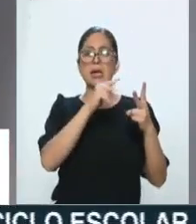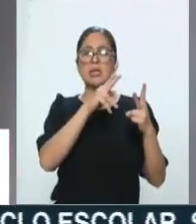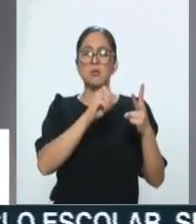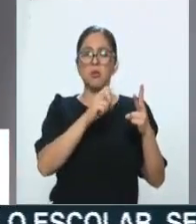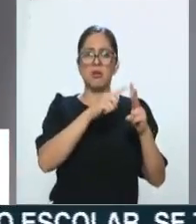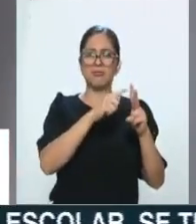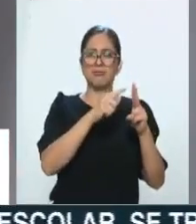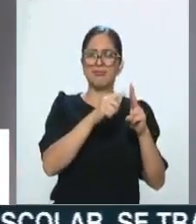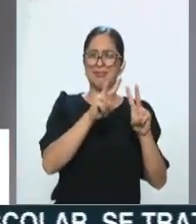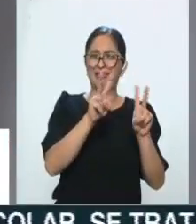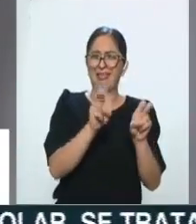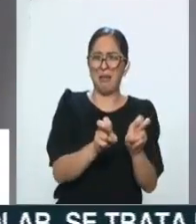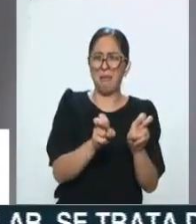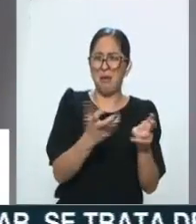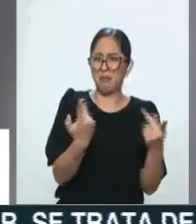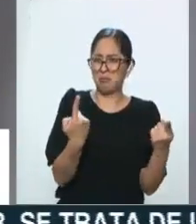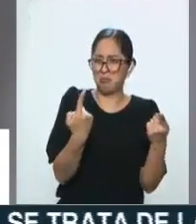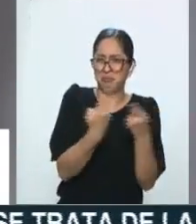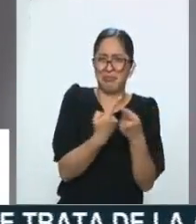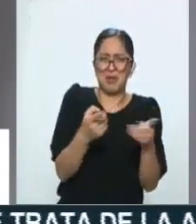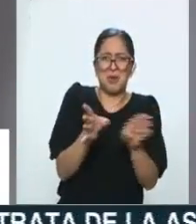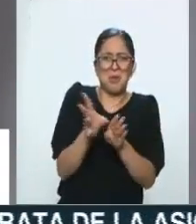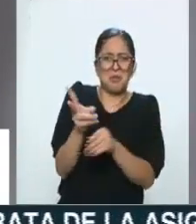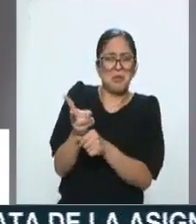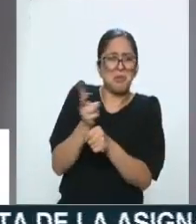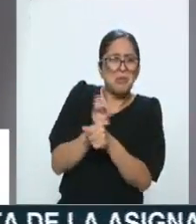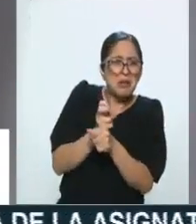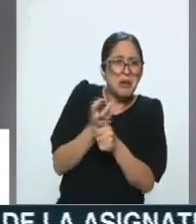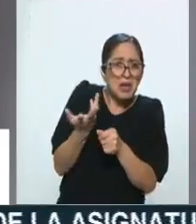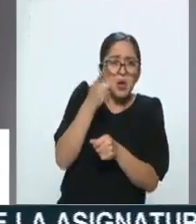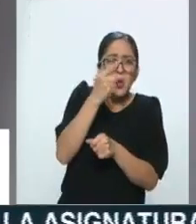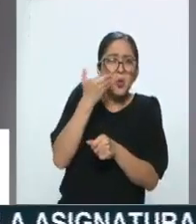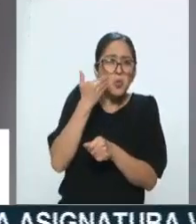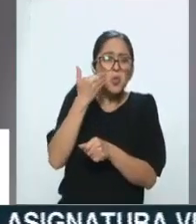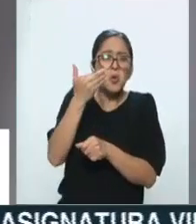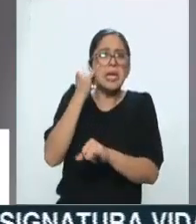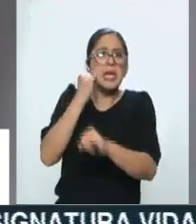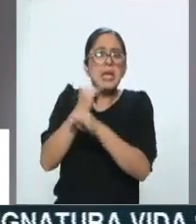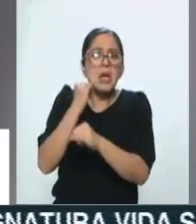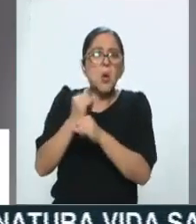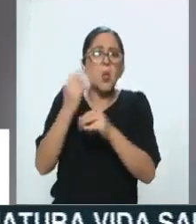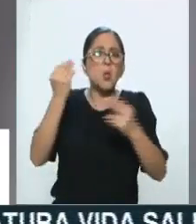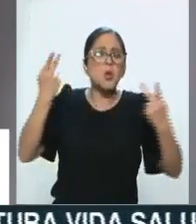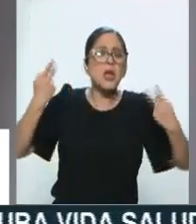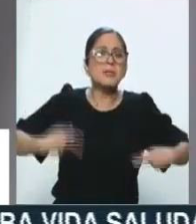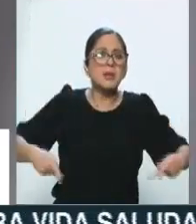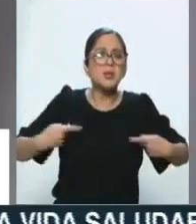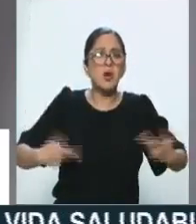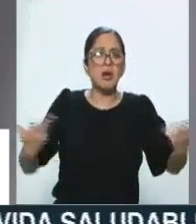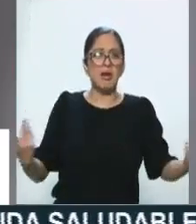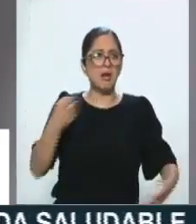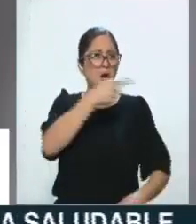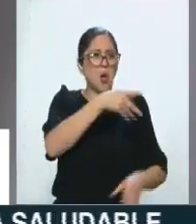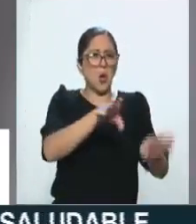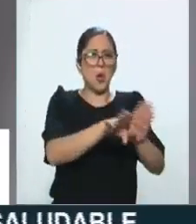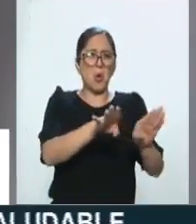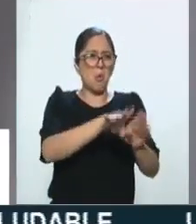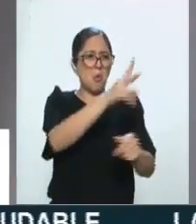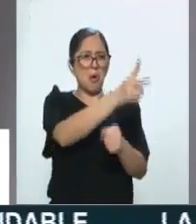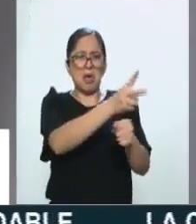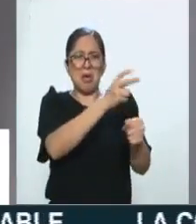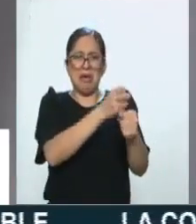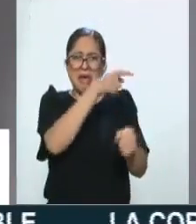vimos una gran protesta en internet, varios Training Topics protestando y criticando la decisión de haberlo invitado,